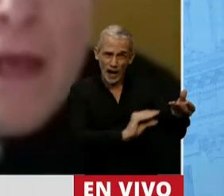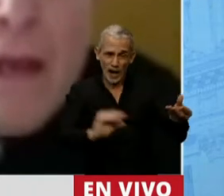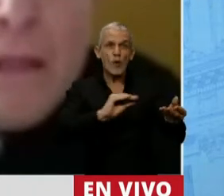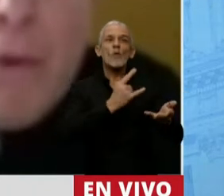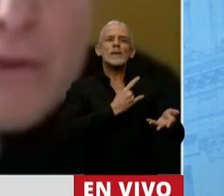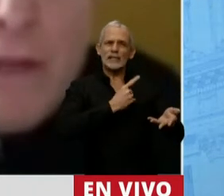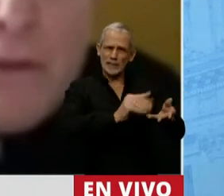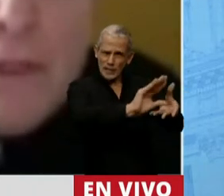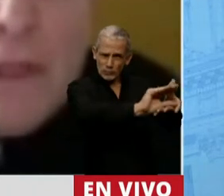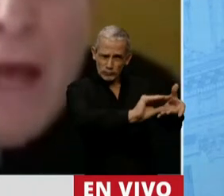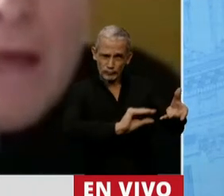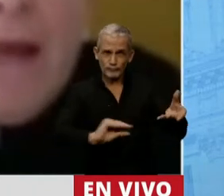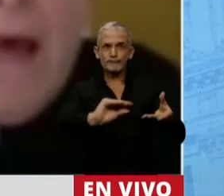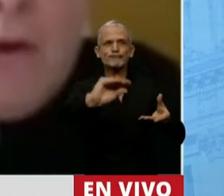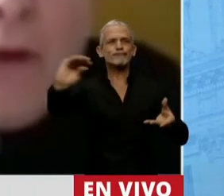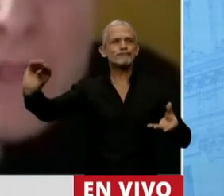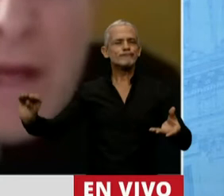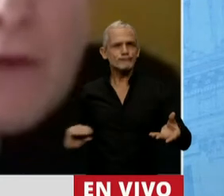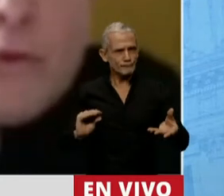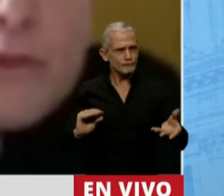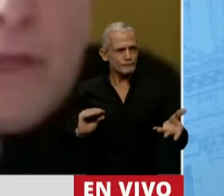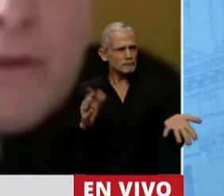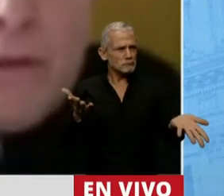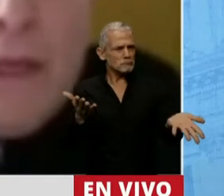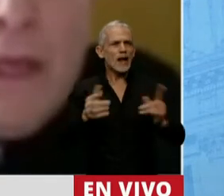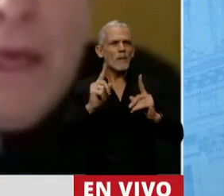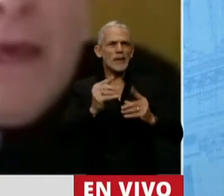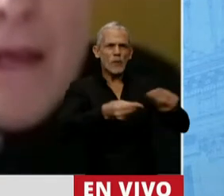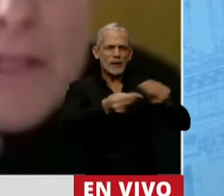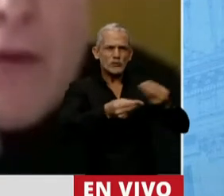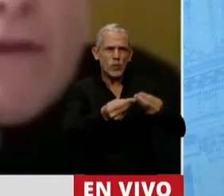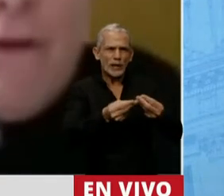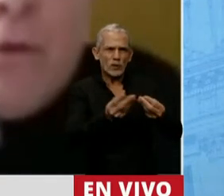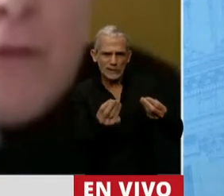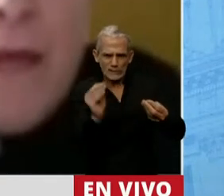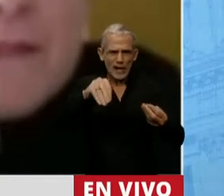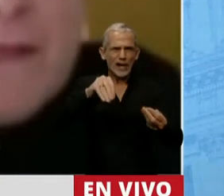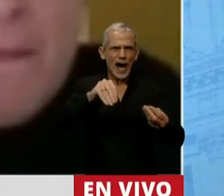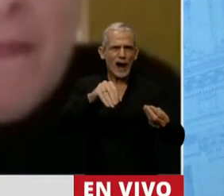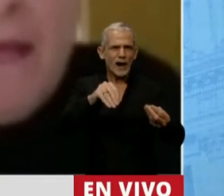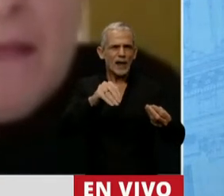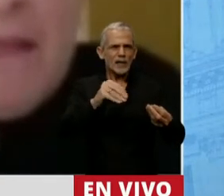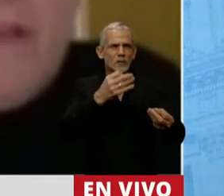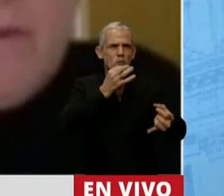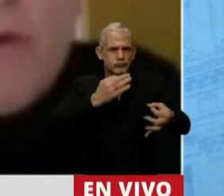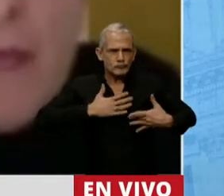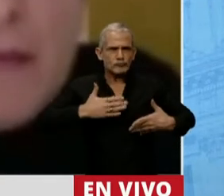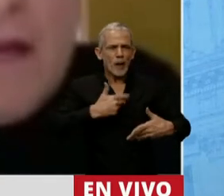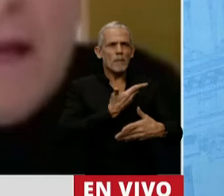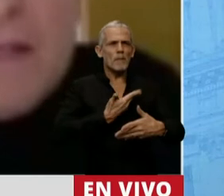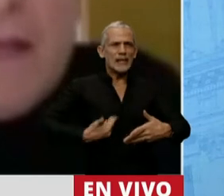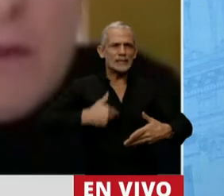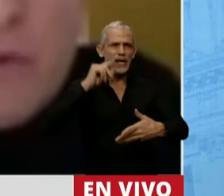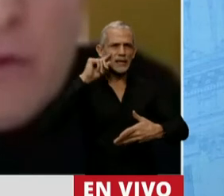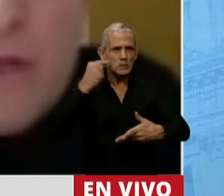universidades en este proyecto, agregarlo al ya reconducido y quedarse con las facultades de distribuir